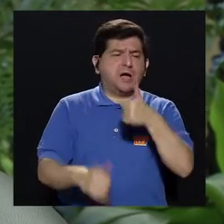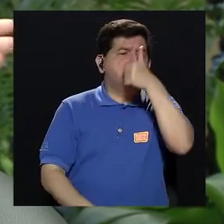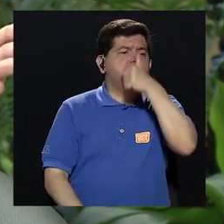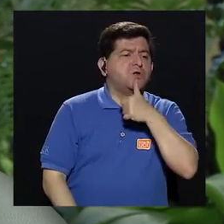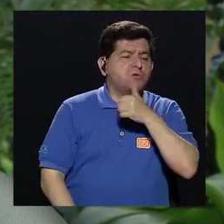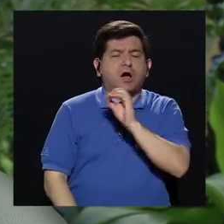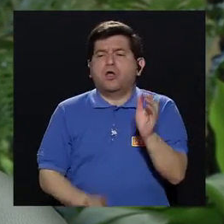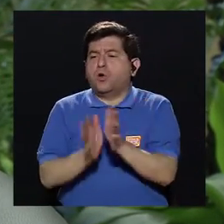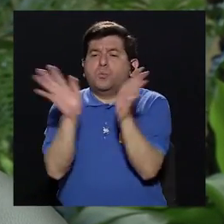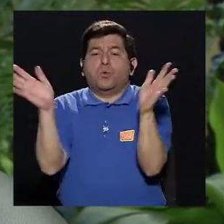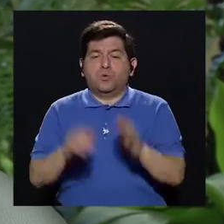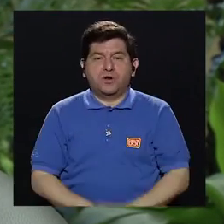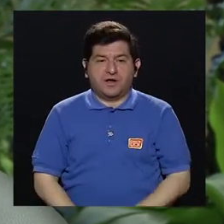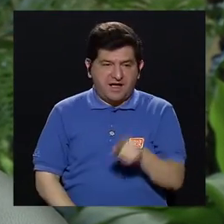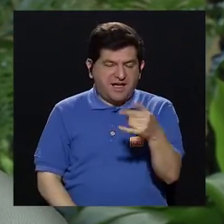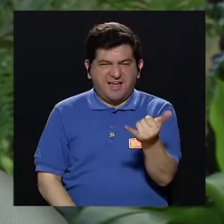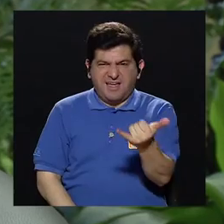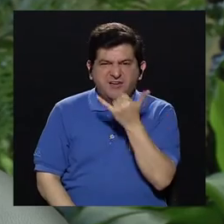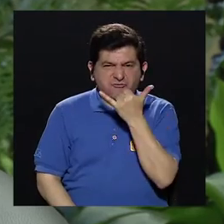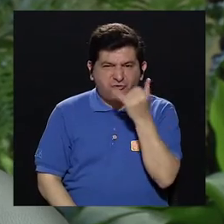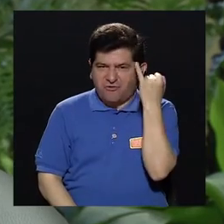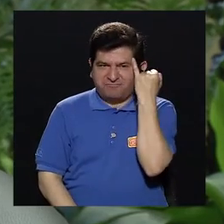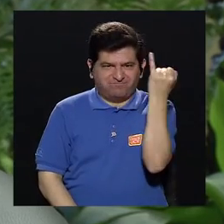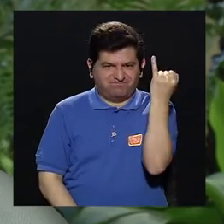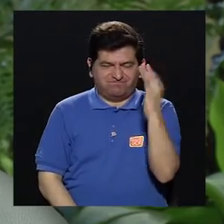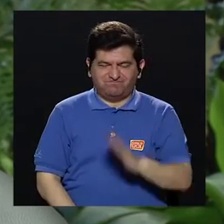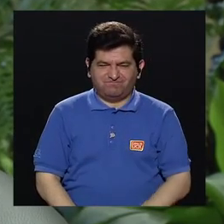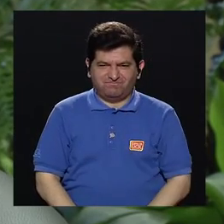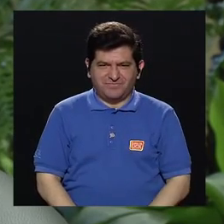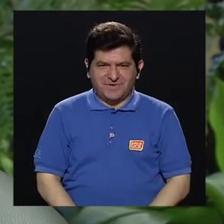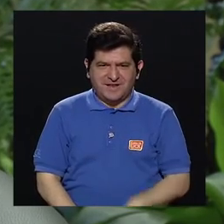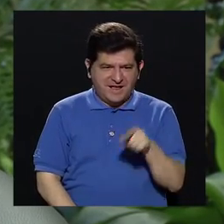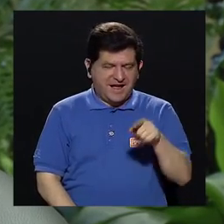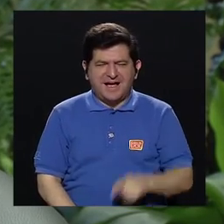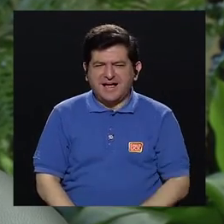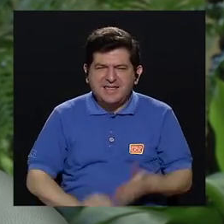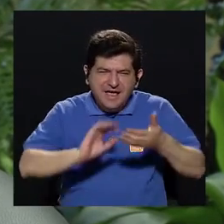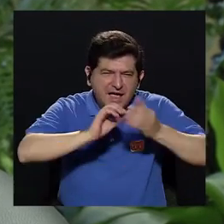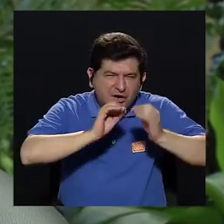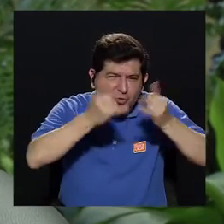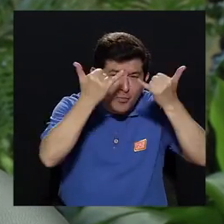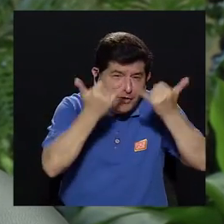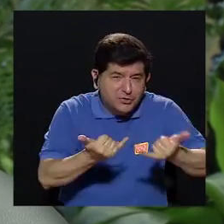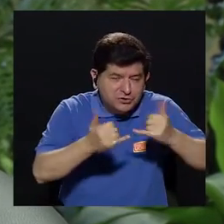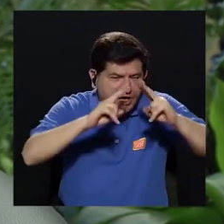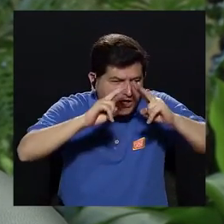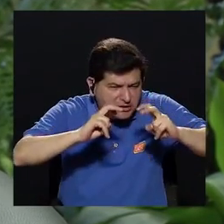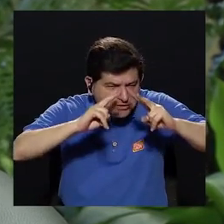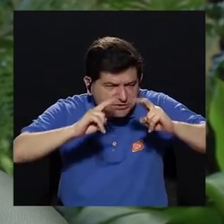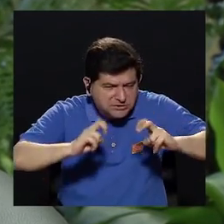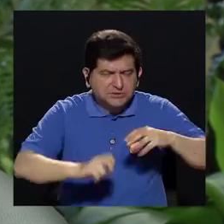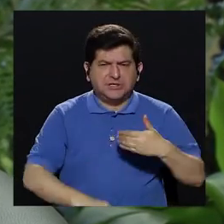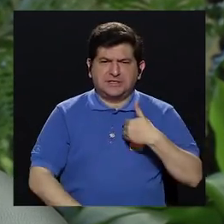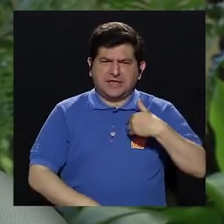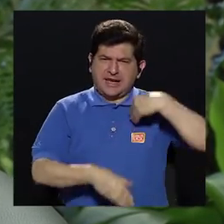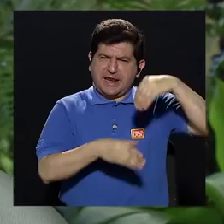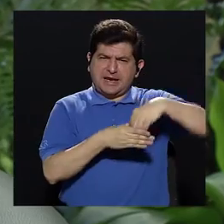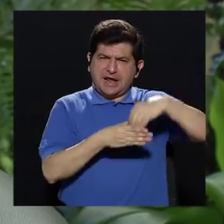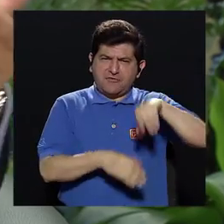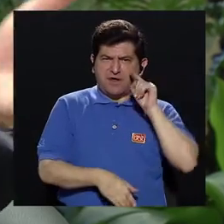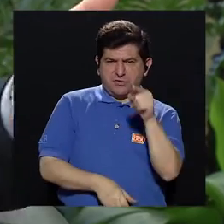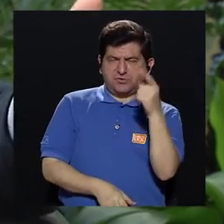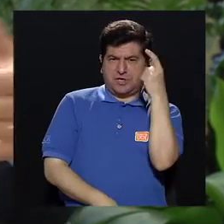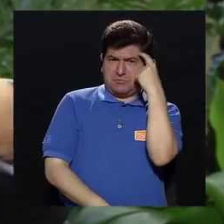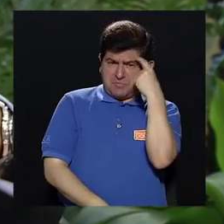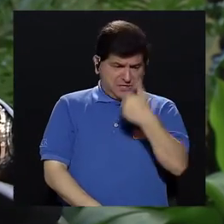es privada o es pública, ahí hay un error conceptual, digamos, actuarialmente, ya a la hora de analizar cuánto tiene que ahorrar